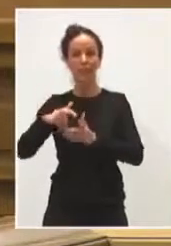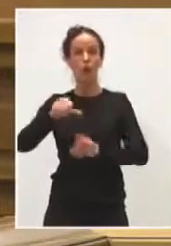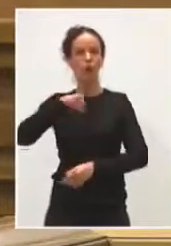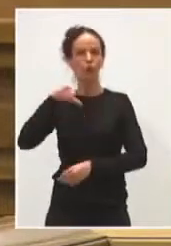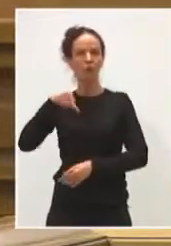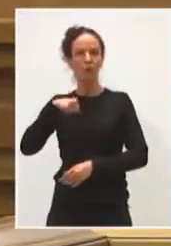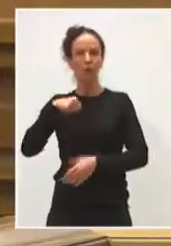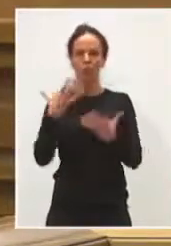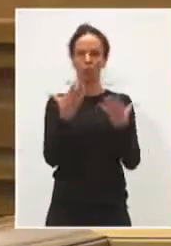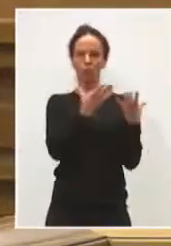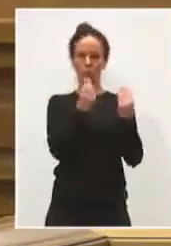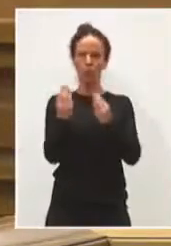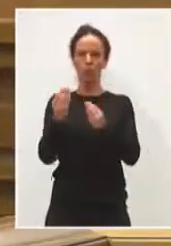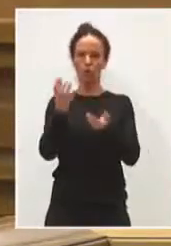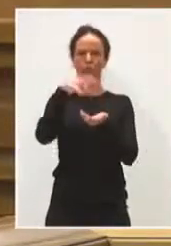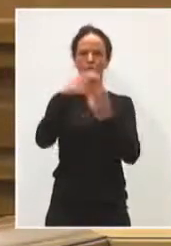Estamos hablando de mucho, ¿eh?